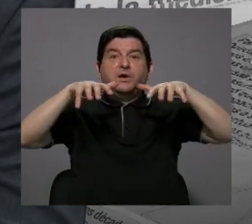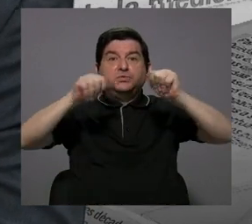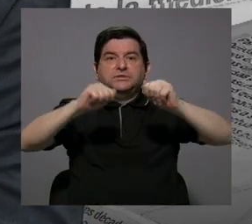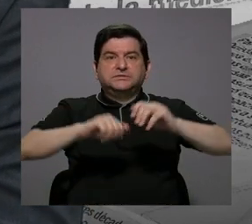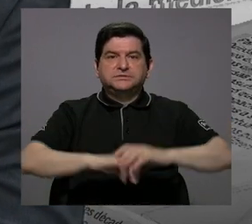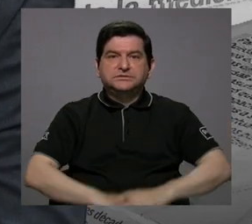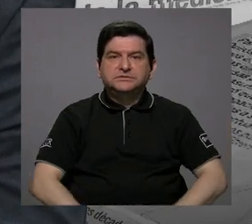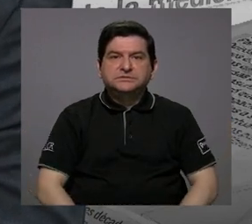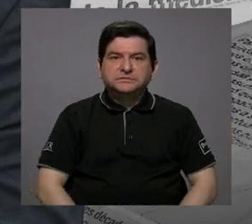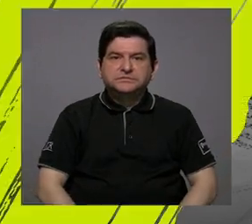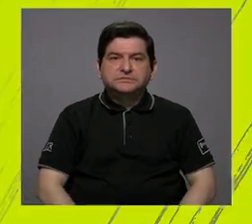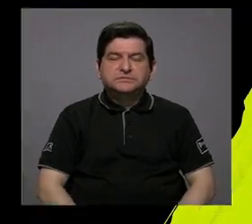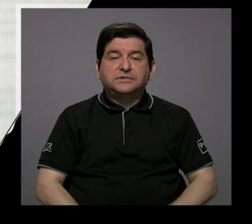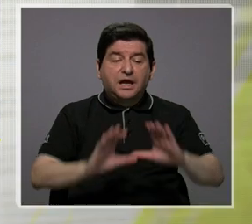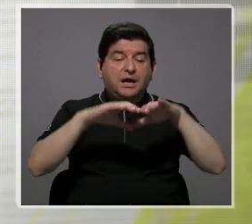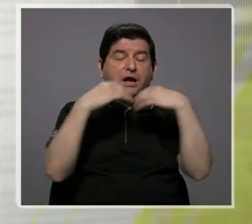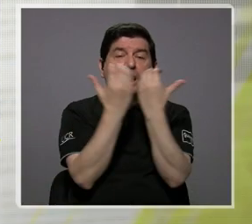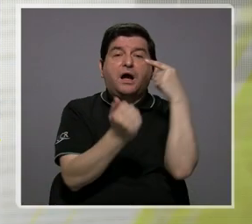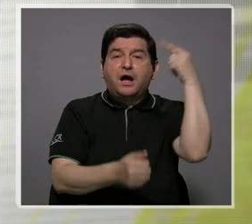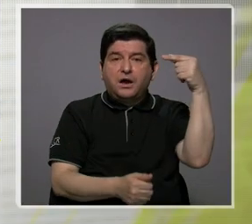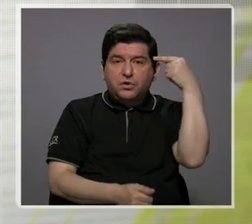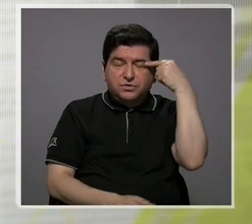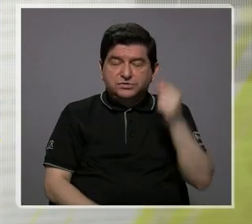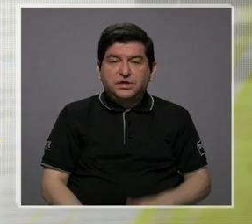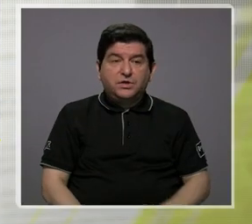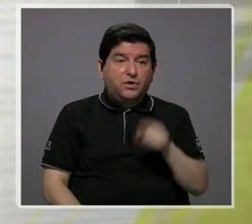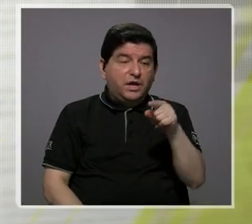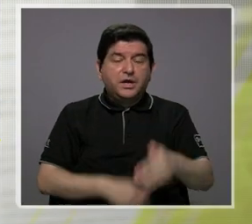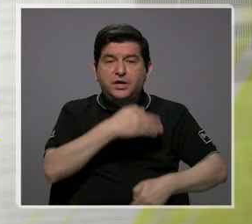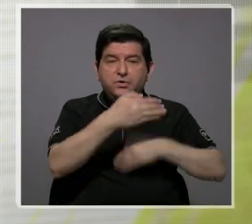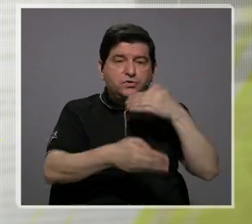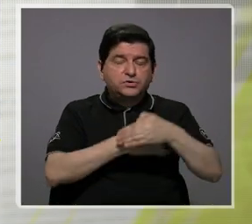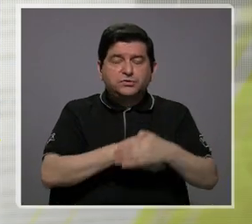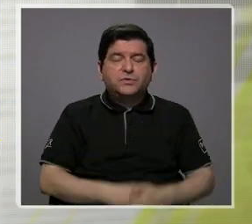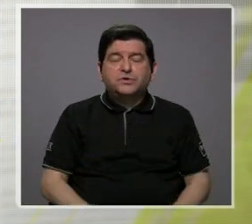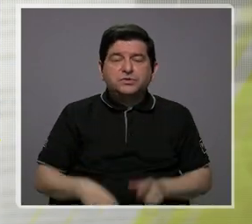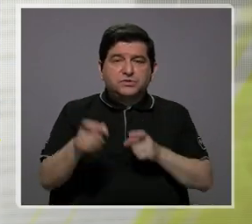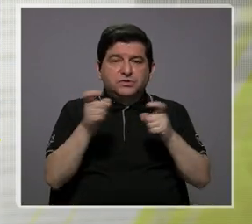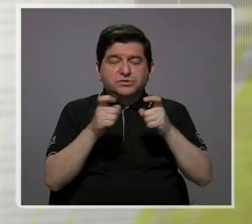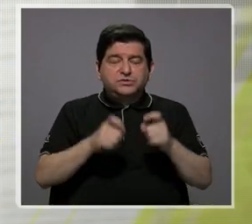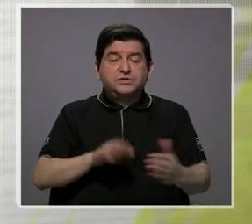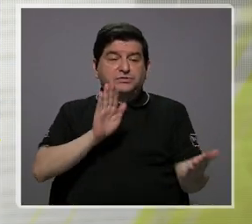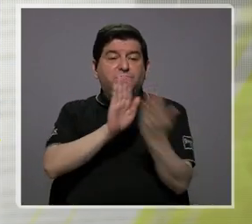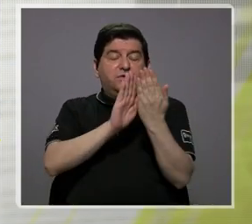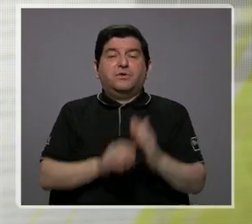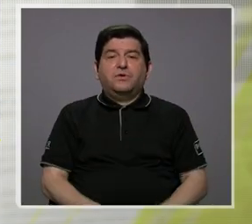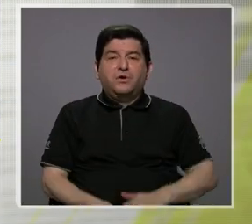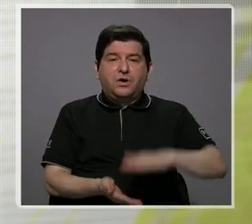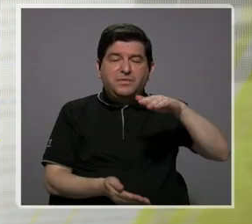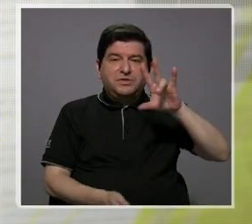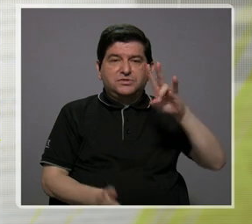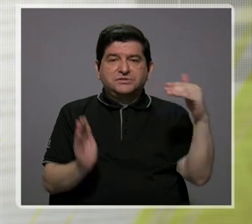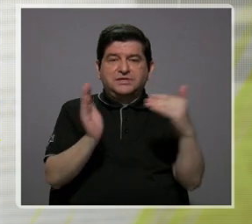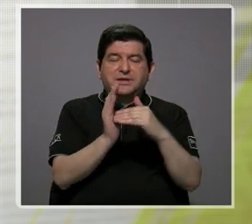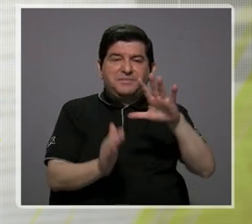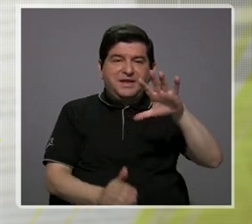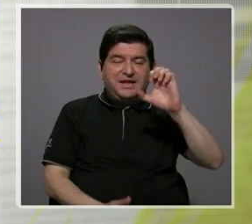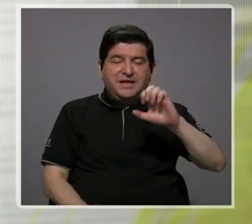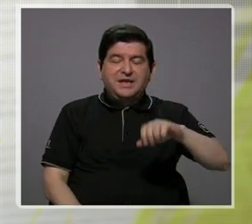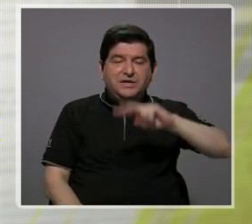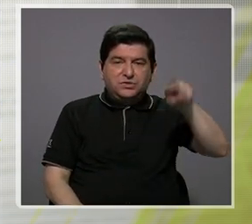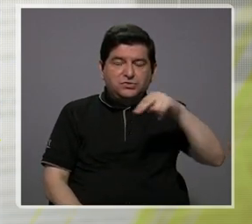en el Consejo de Gobierno, porque le levantaron un procedimiento administrativo por el aumento de 7.500 colones